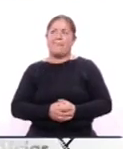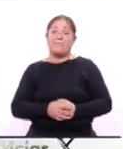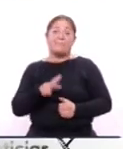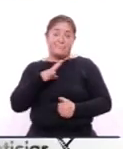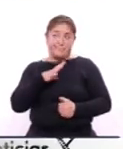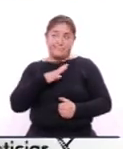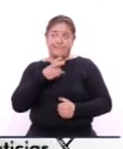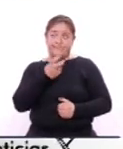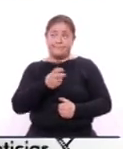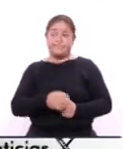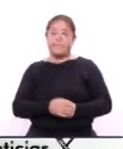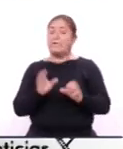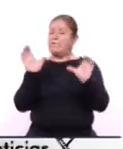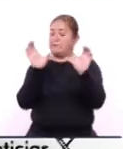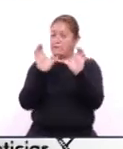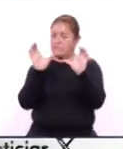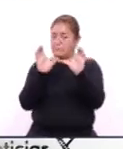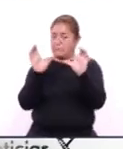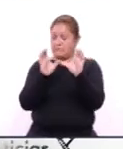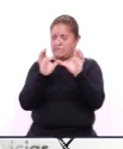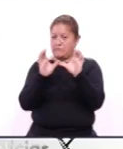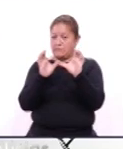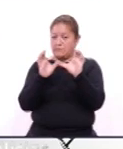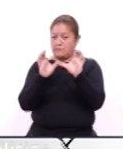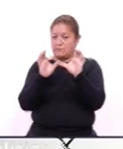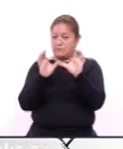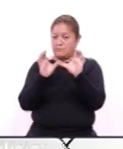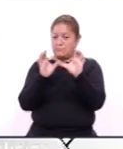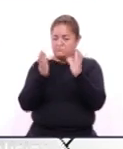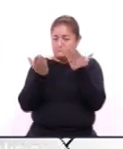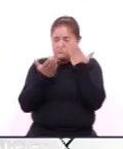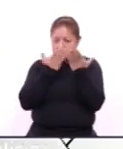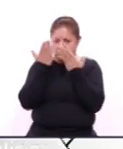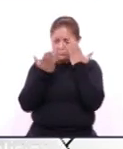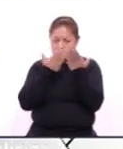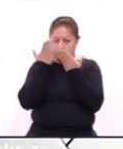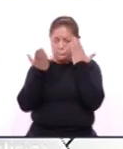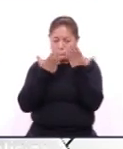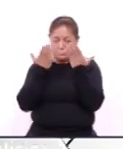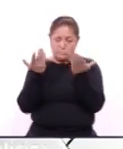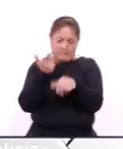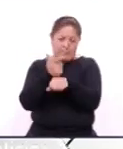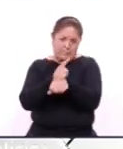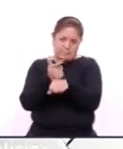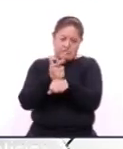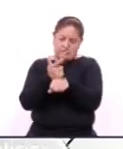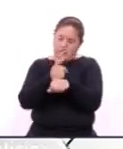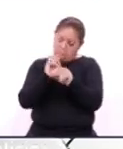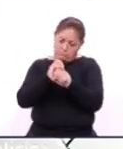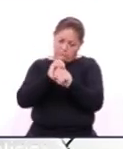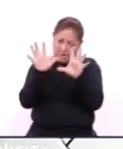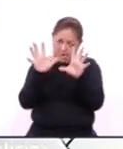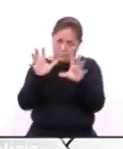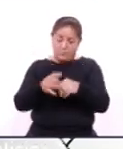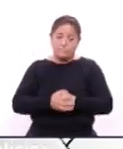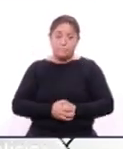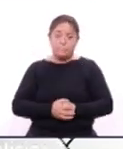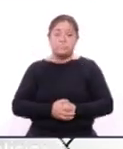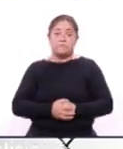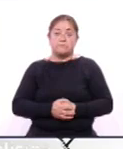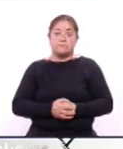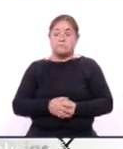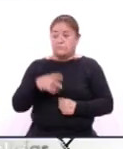con certificado de estudios de licenciatura su